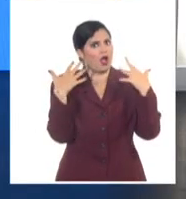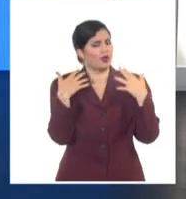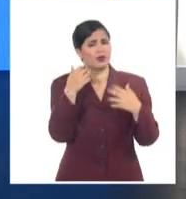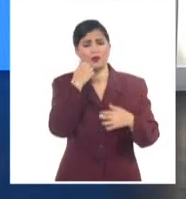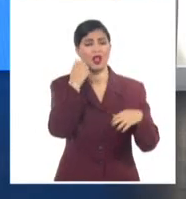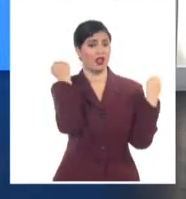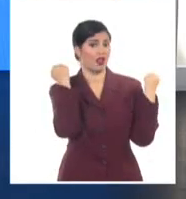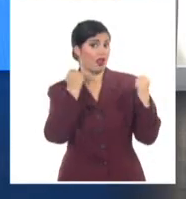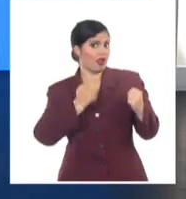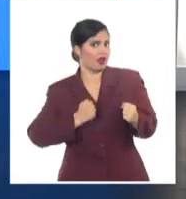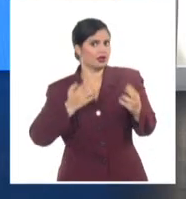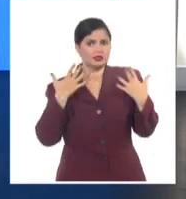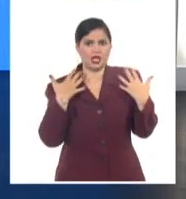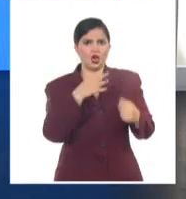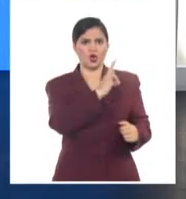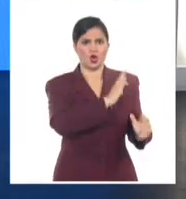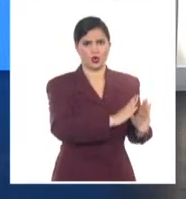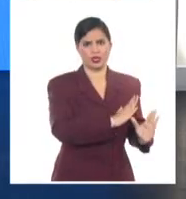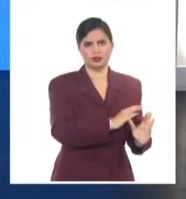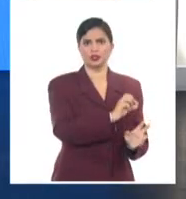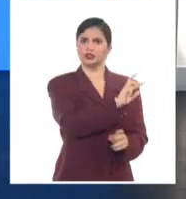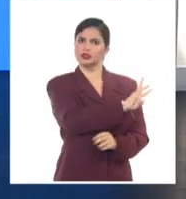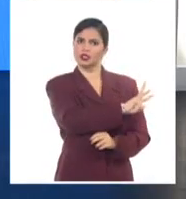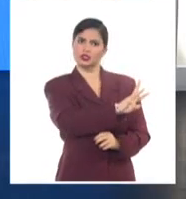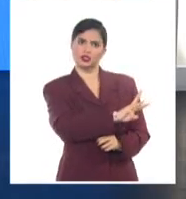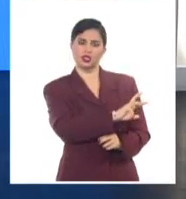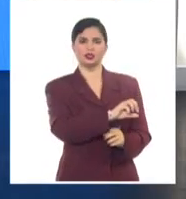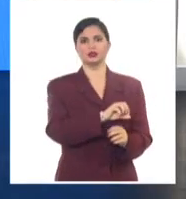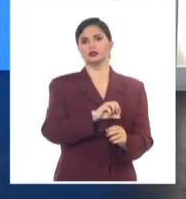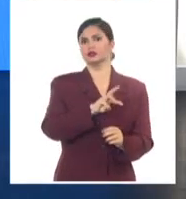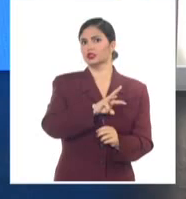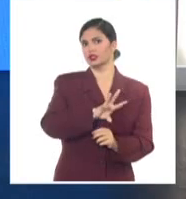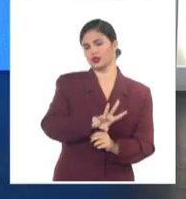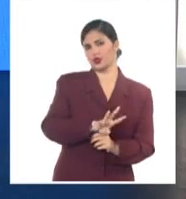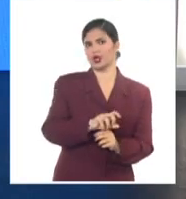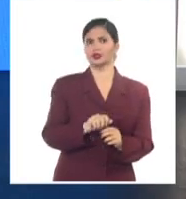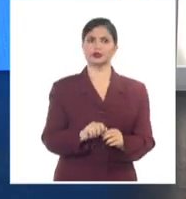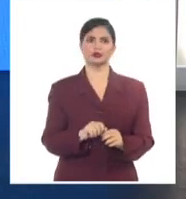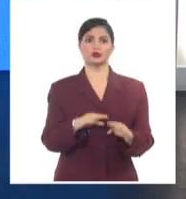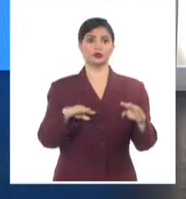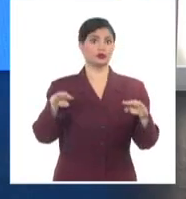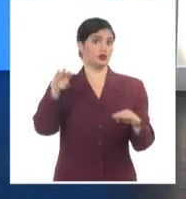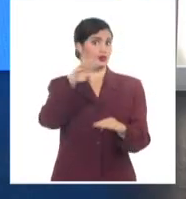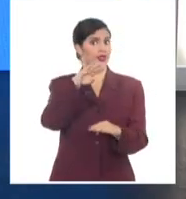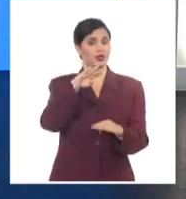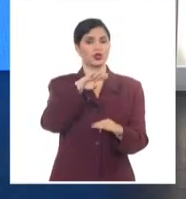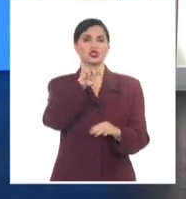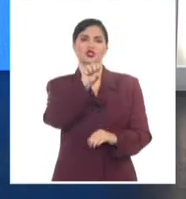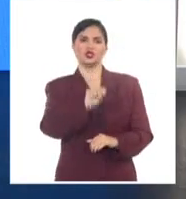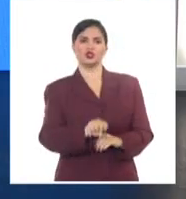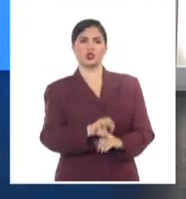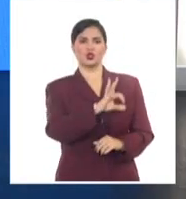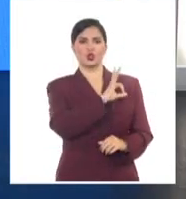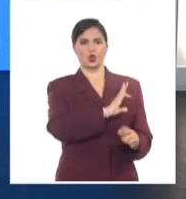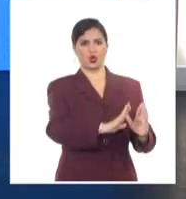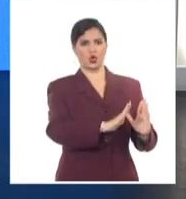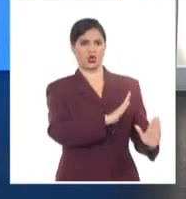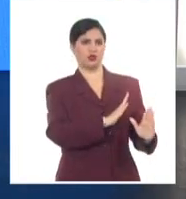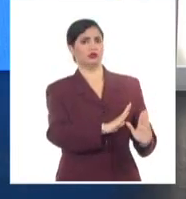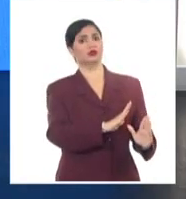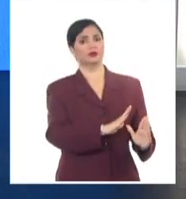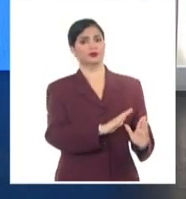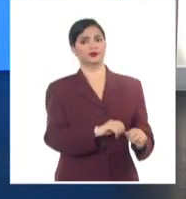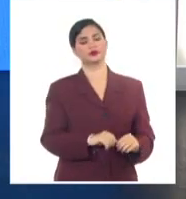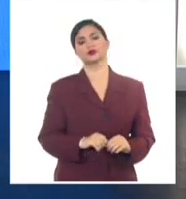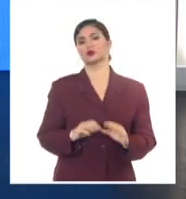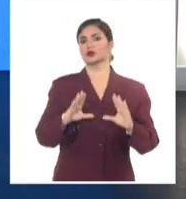hasta 33, 34 grados Celsius, incluso, puntualmente, valores superiores en localidades del sur oriental. Para horas de la noche, las temperaturas estarán